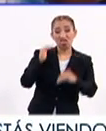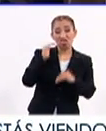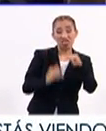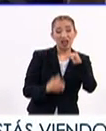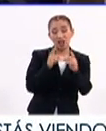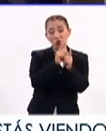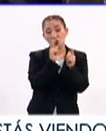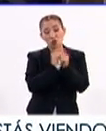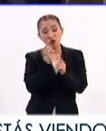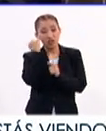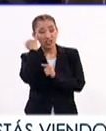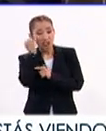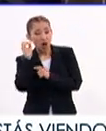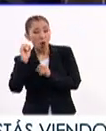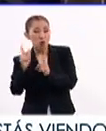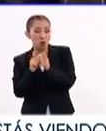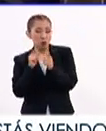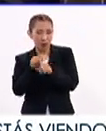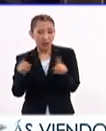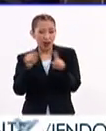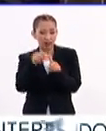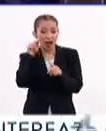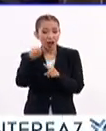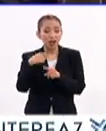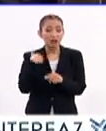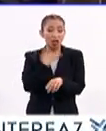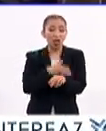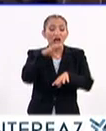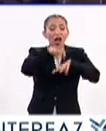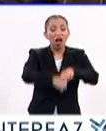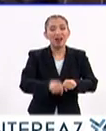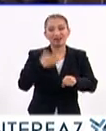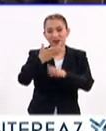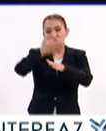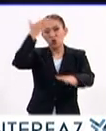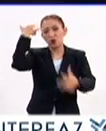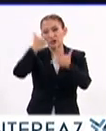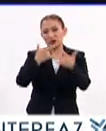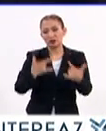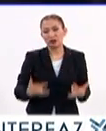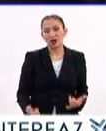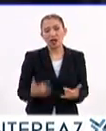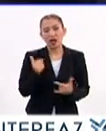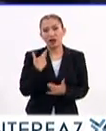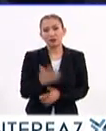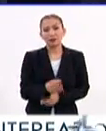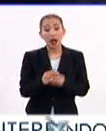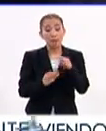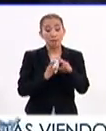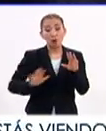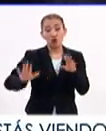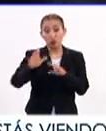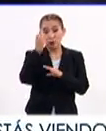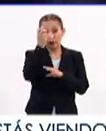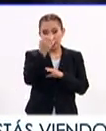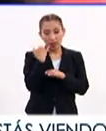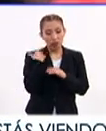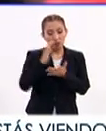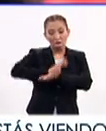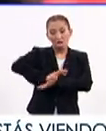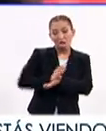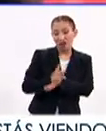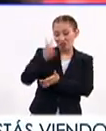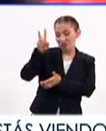etnoracial en la actualidad es el legado de los procesos de conquista y colonización que se vivieron alrededor del mundo. De ahí surgió la